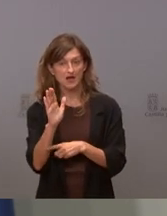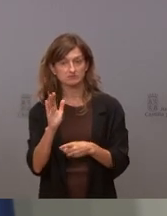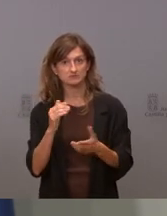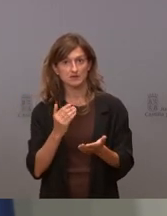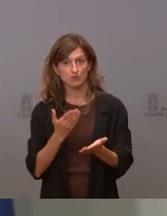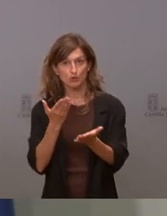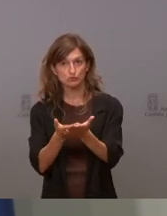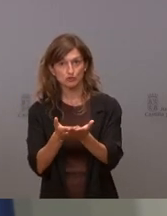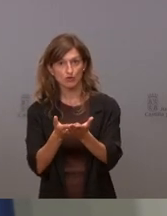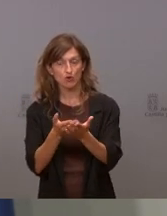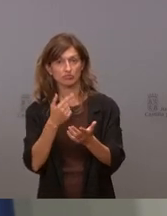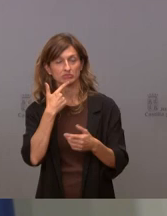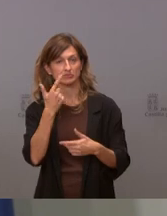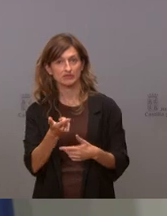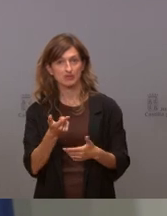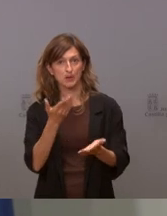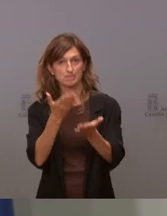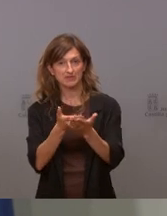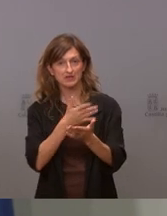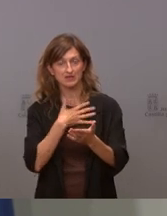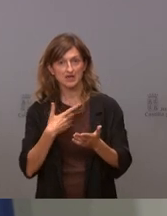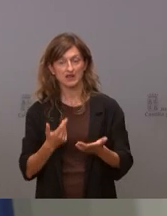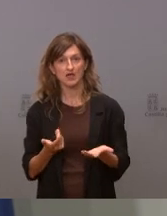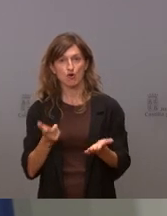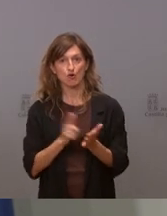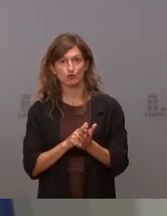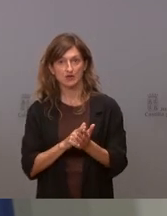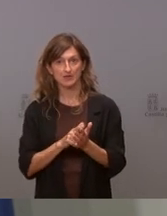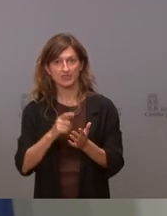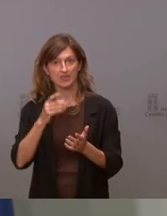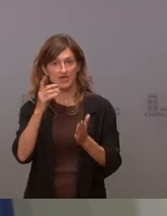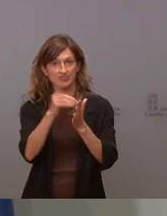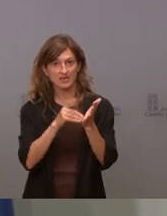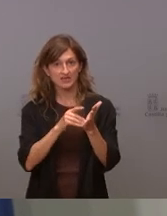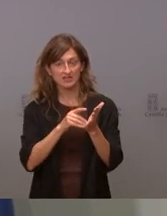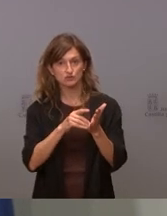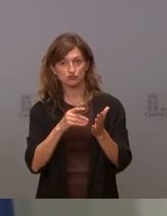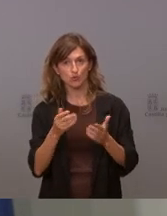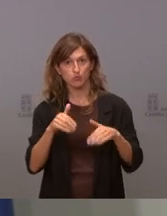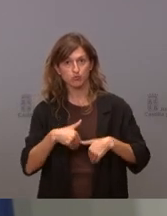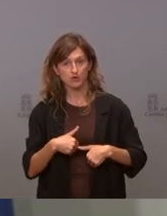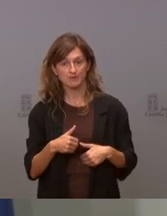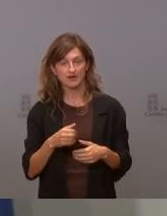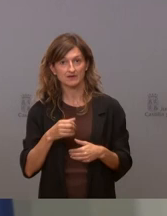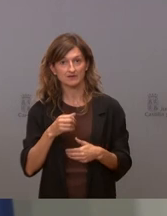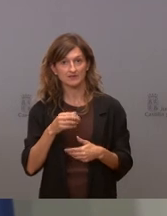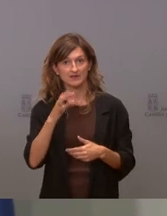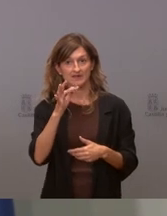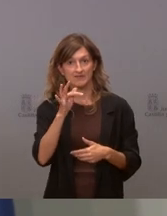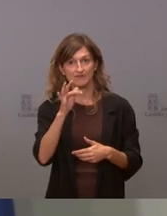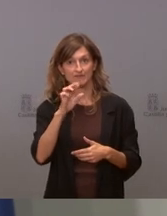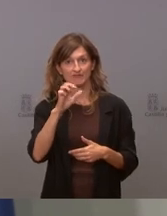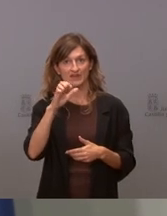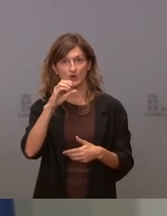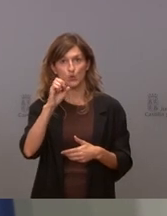proposición pidiendo que se vuelva al decreto de frecuentación y permítanme que les explique que es el decreto de frecuentación porque